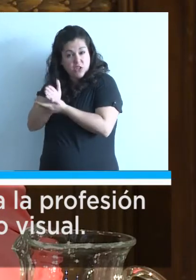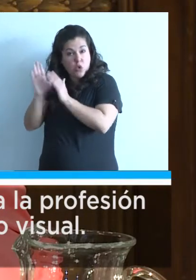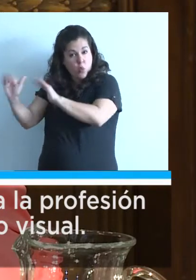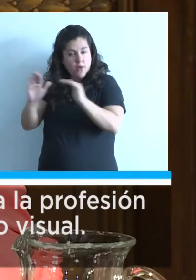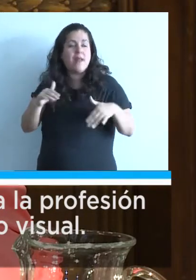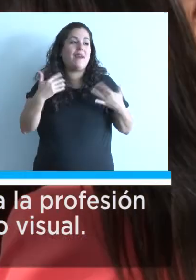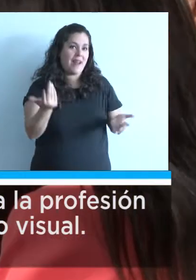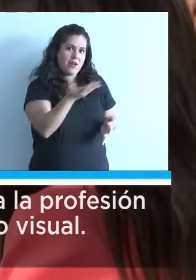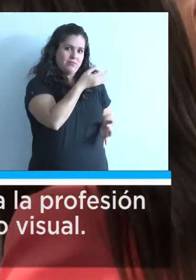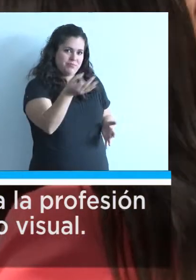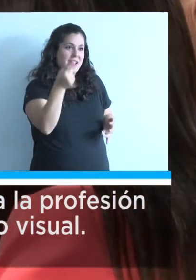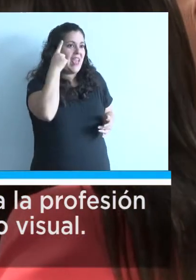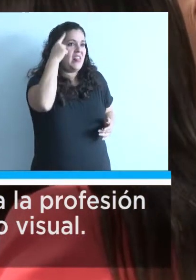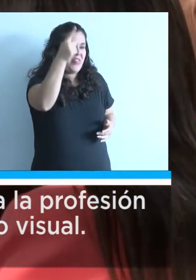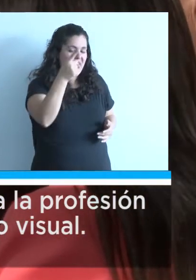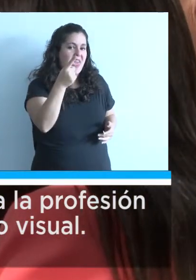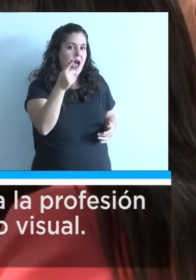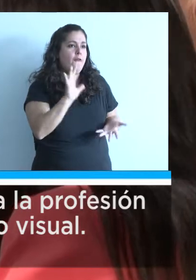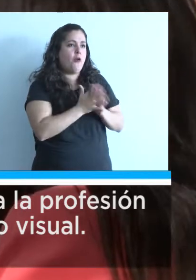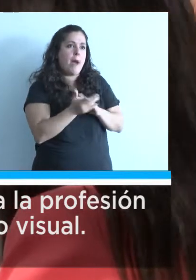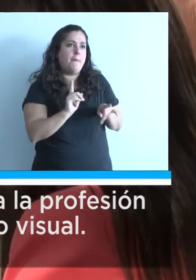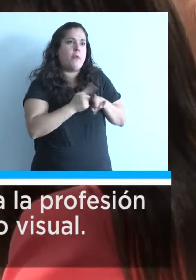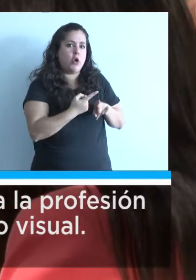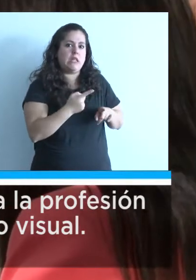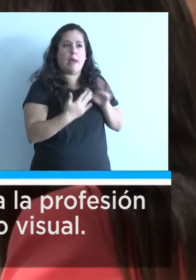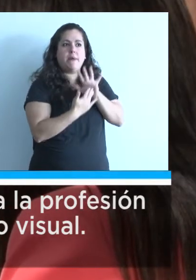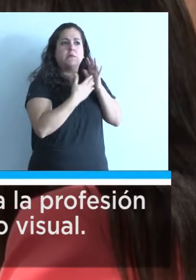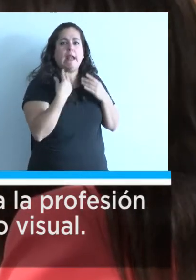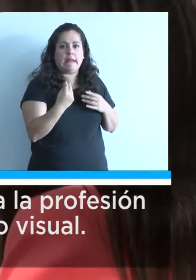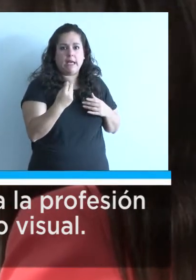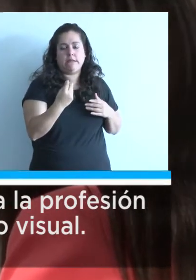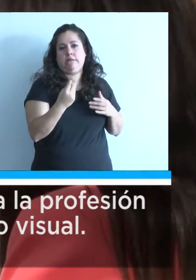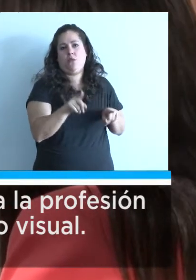Esa sería la idea. Exactamente. Esa es la idea, yo diría, política principal.